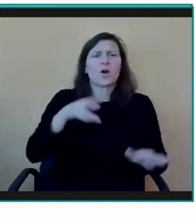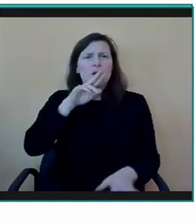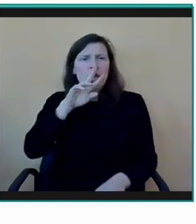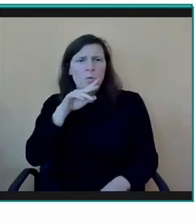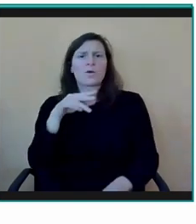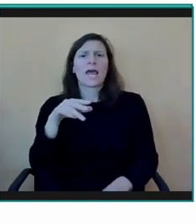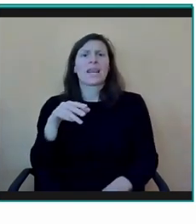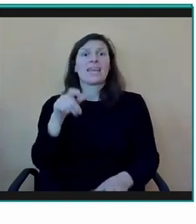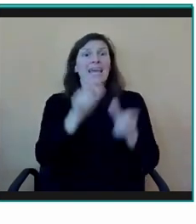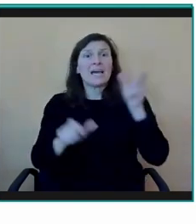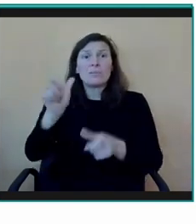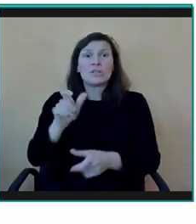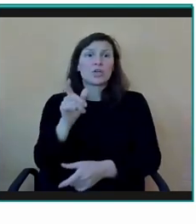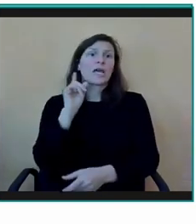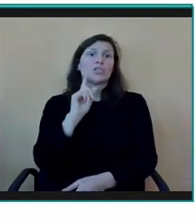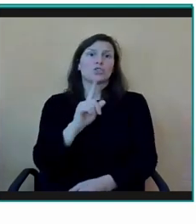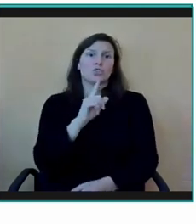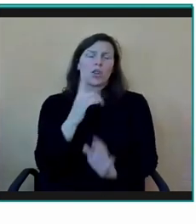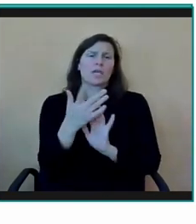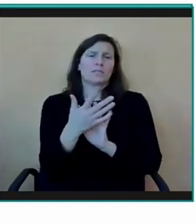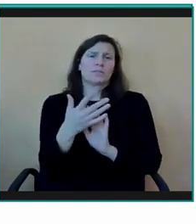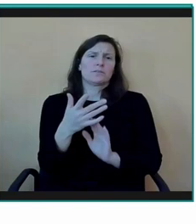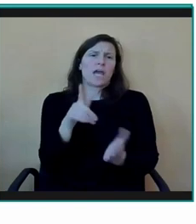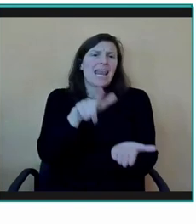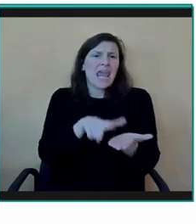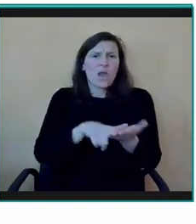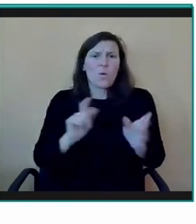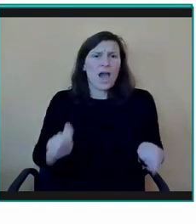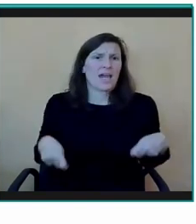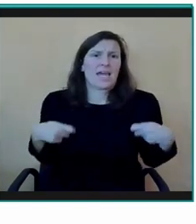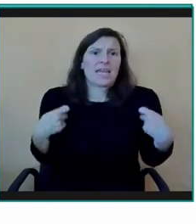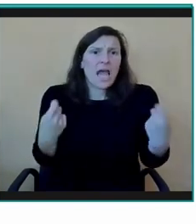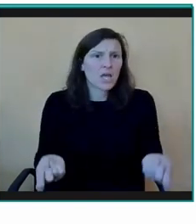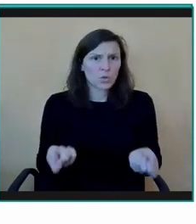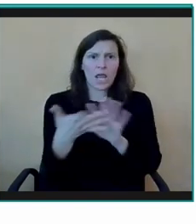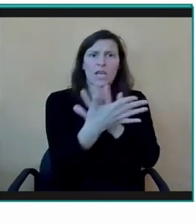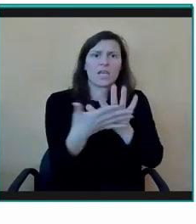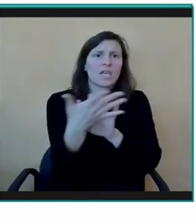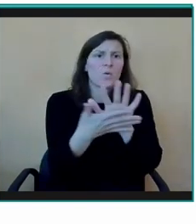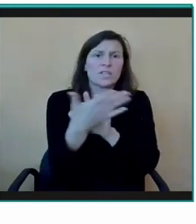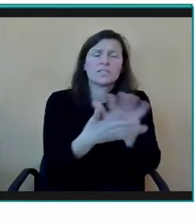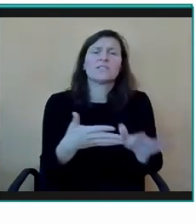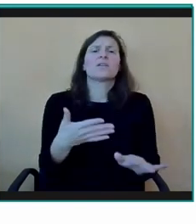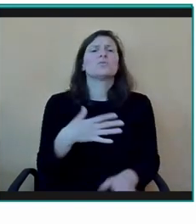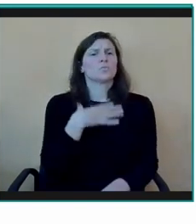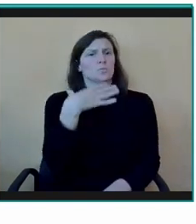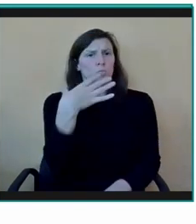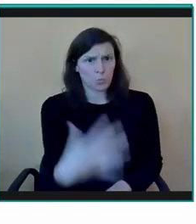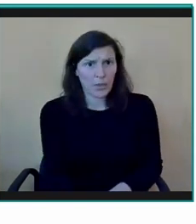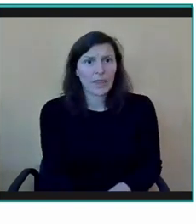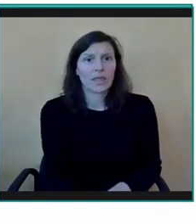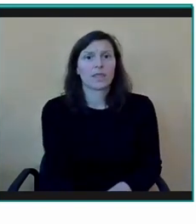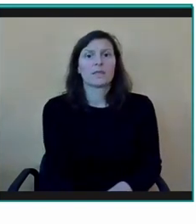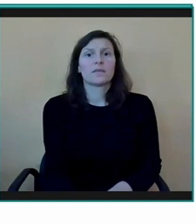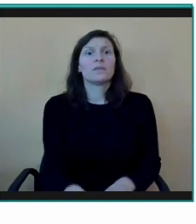una lengua, una lengua propia, una lengua natural, una lengua legal, como España, podían y debían ser también